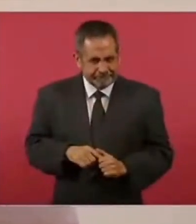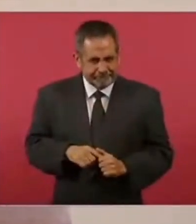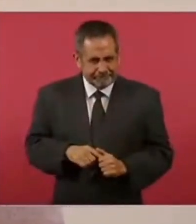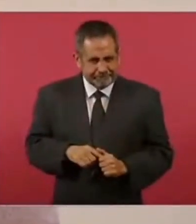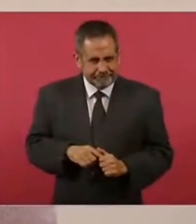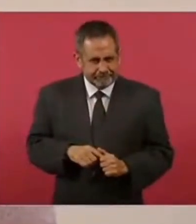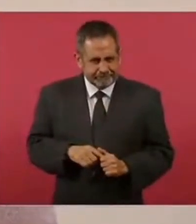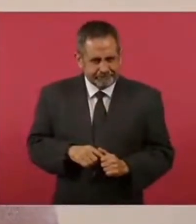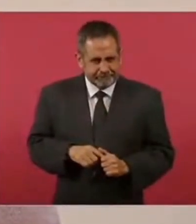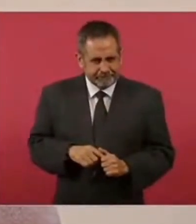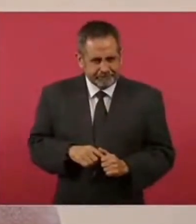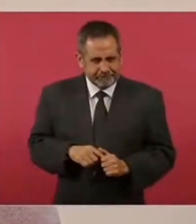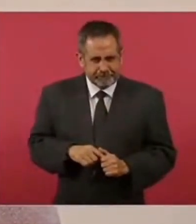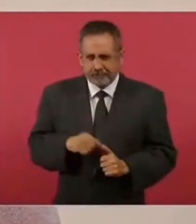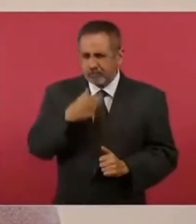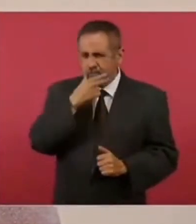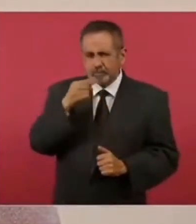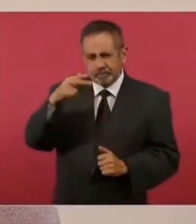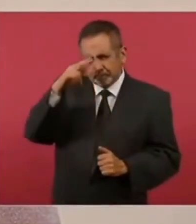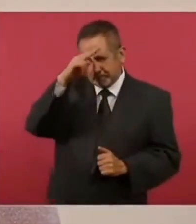El poeta Nayarita.